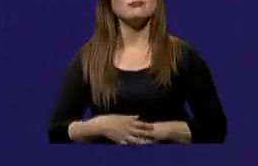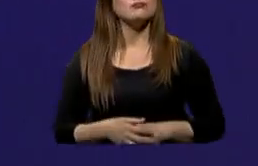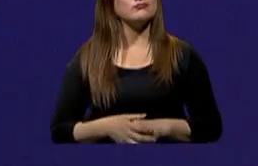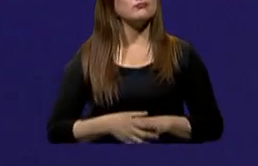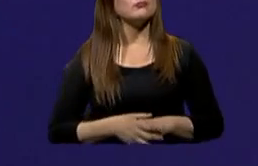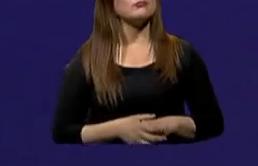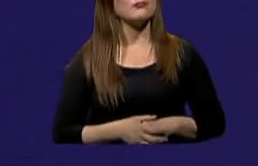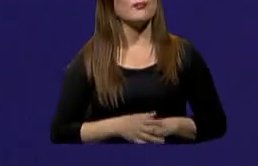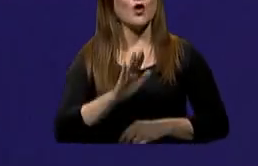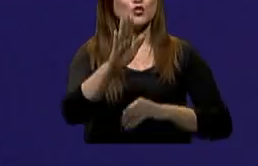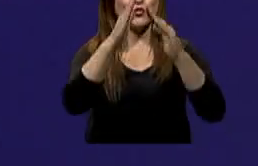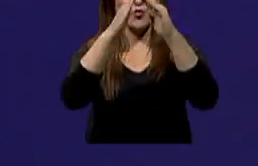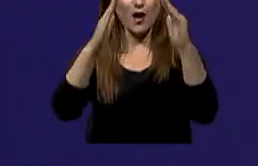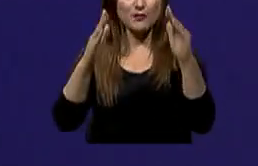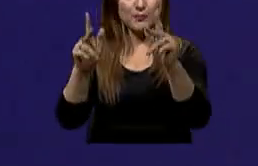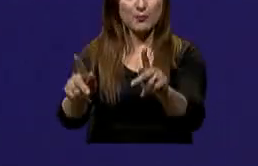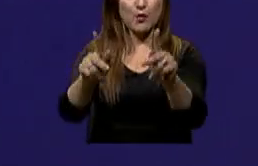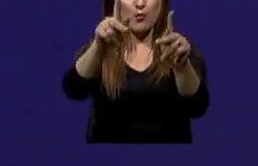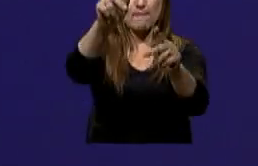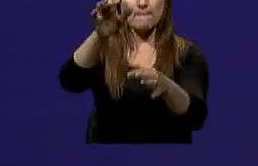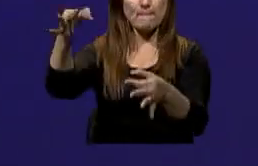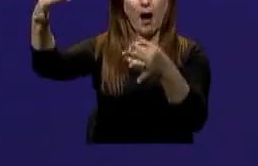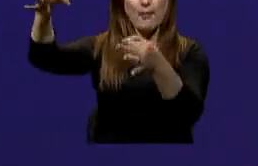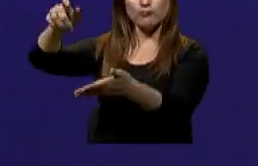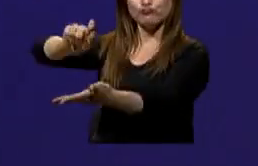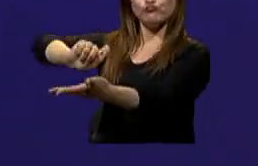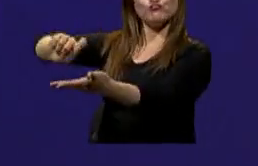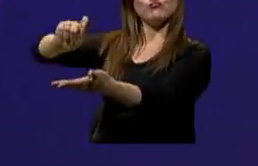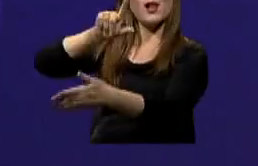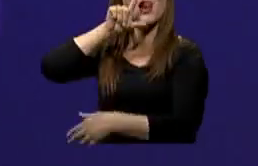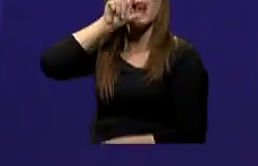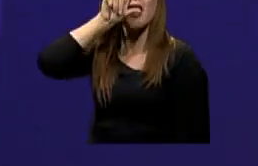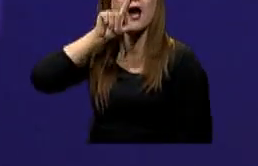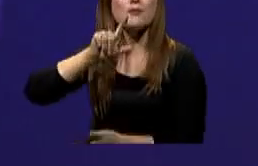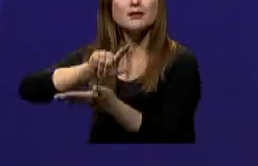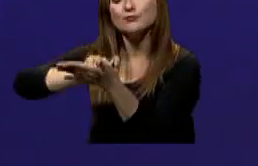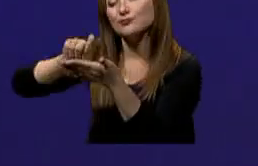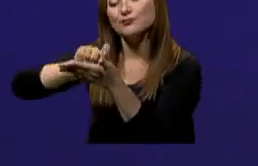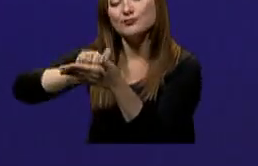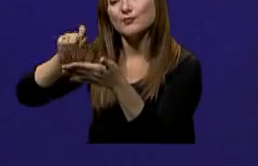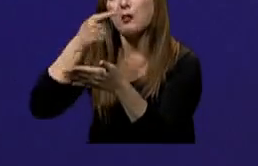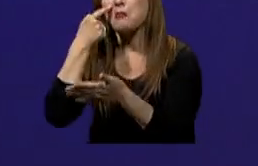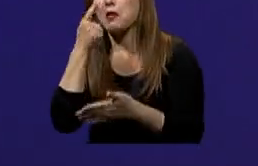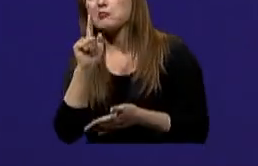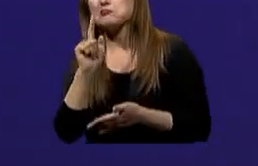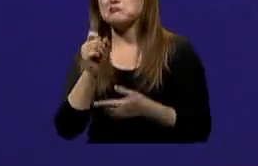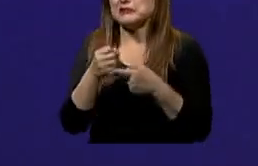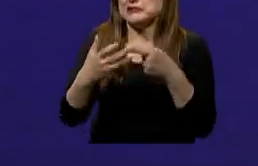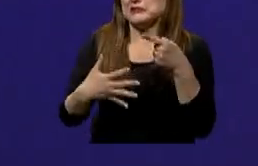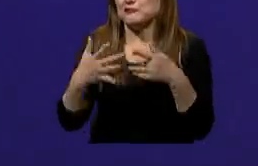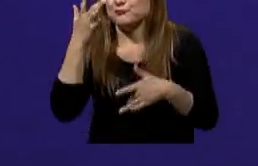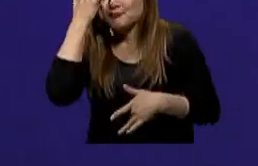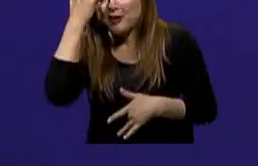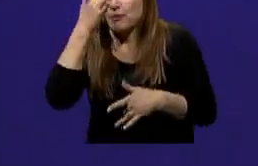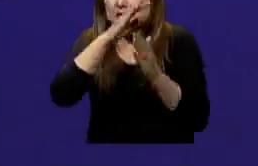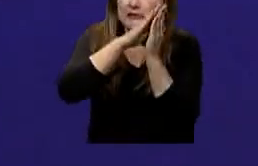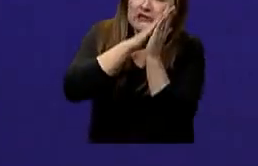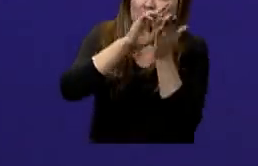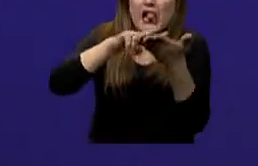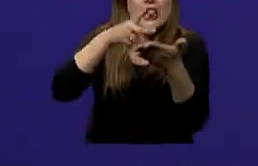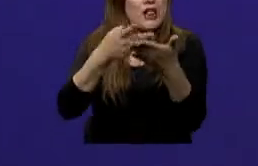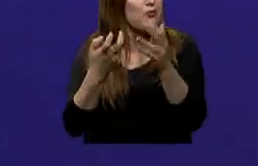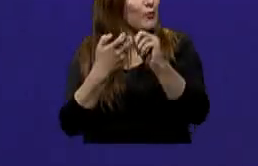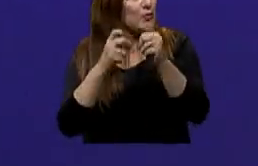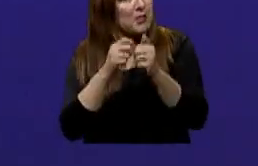Amigos en casa, tenga listo un papel y lápiz porque vamos a evaluar si tenemos señales, síntomas sobre el trastorno del sueño.